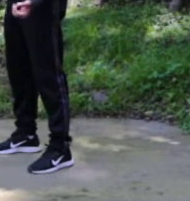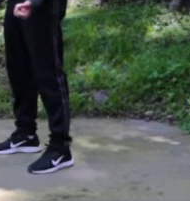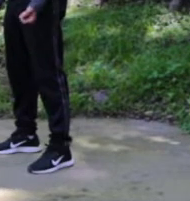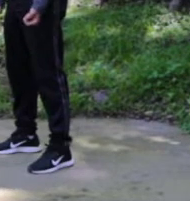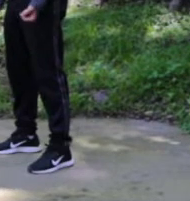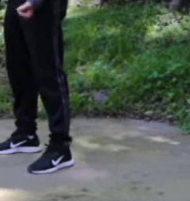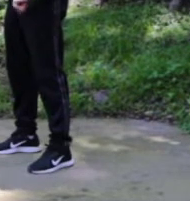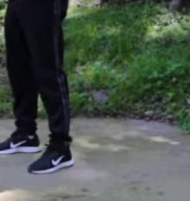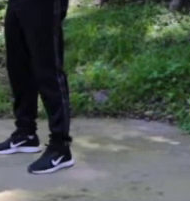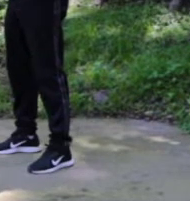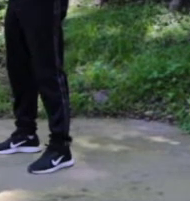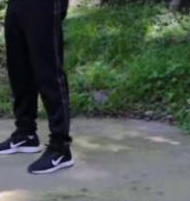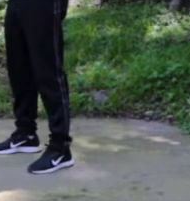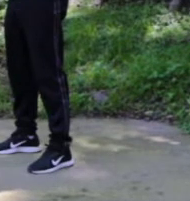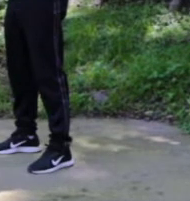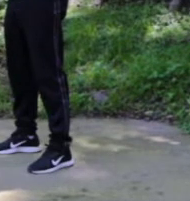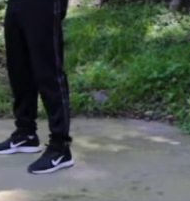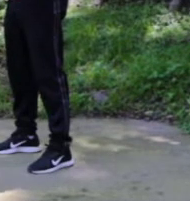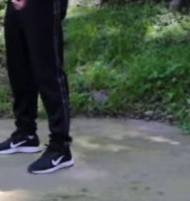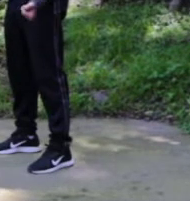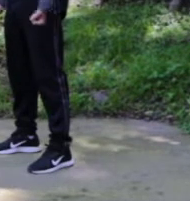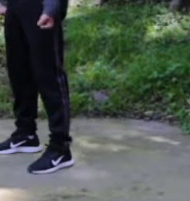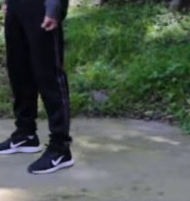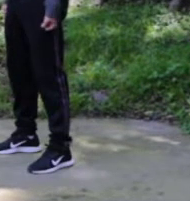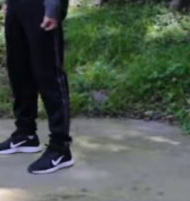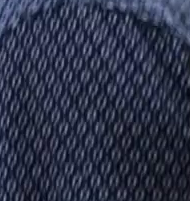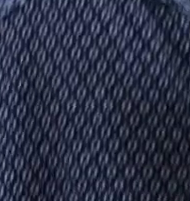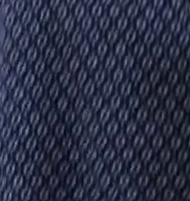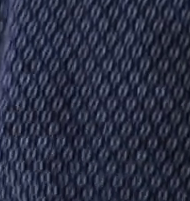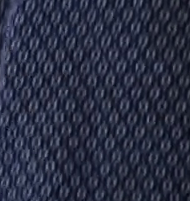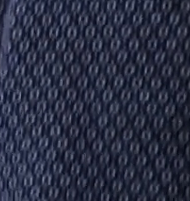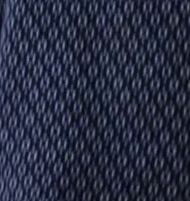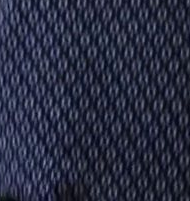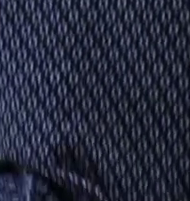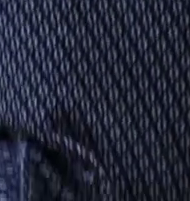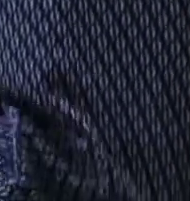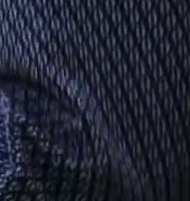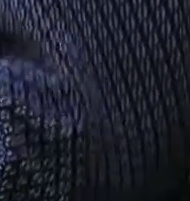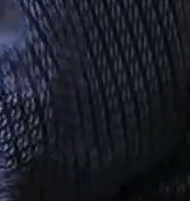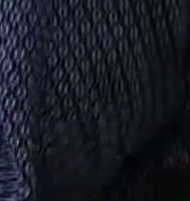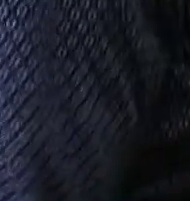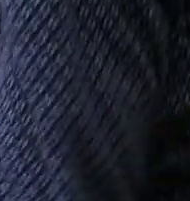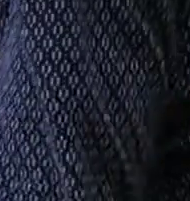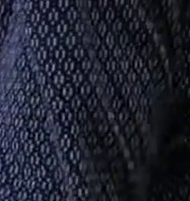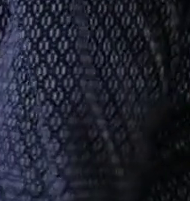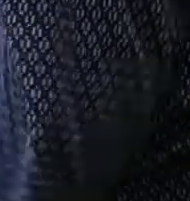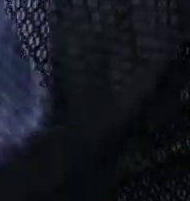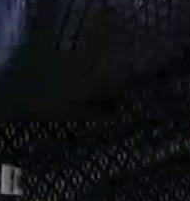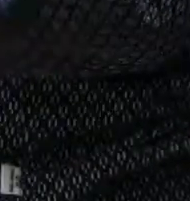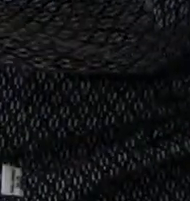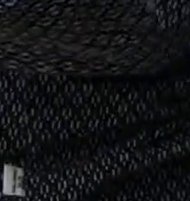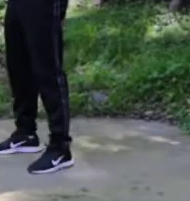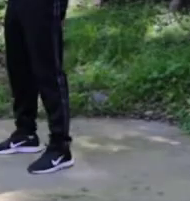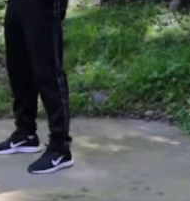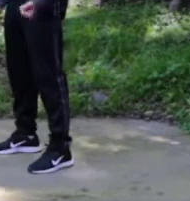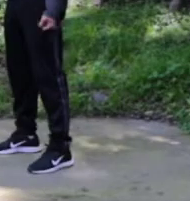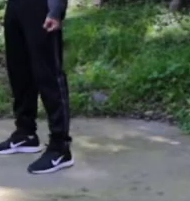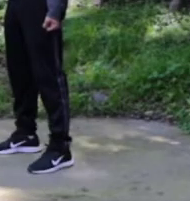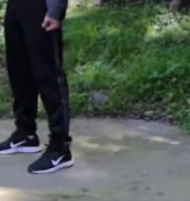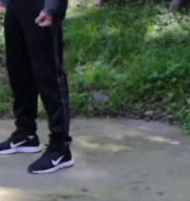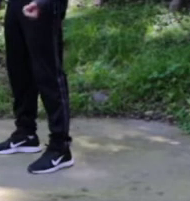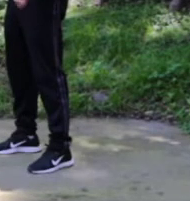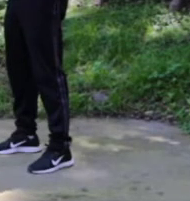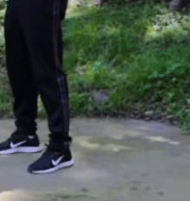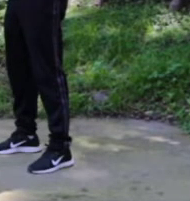nuestro cuerpo y vamos a hacer la flexión a 90 grados. Bajamos, flexionamos. Exacto, muy bien, Jair. Así,